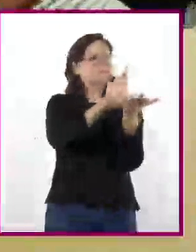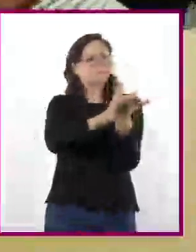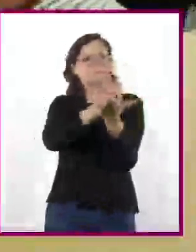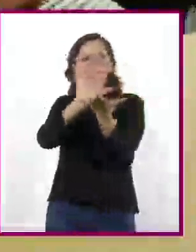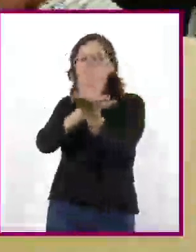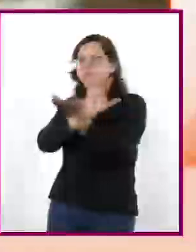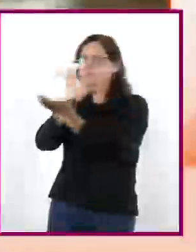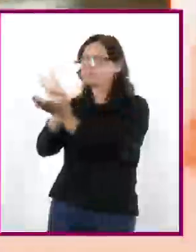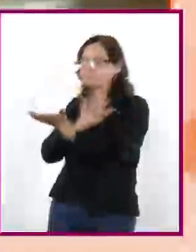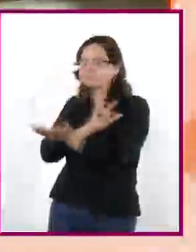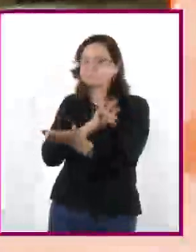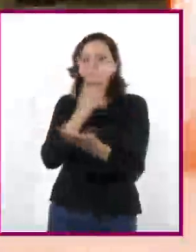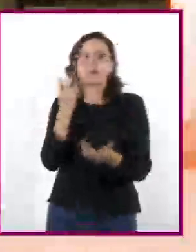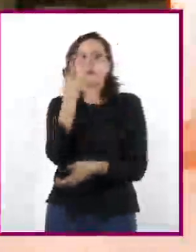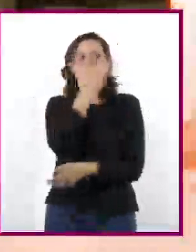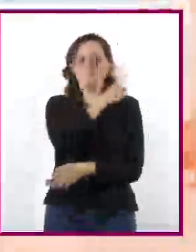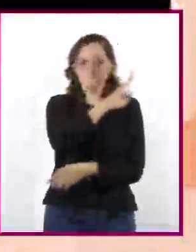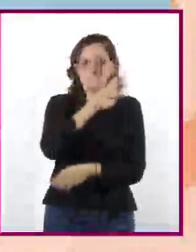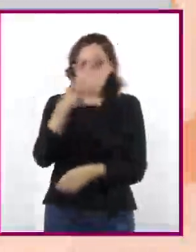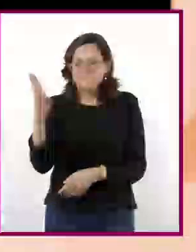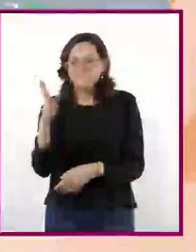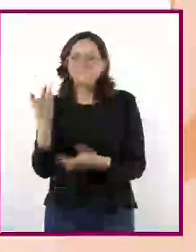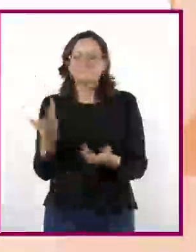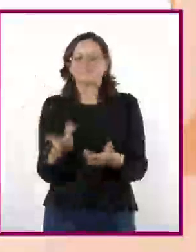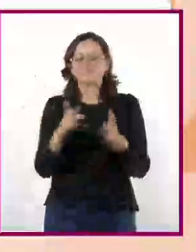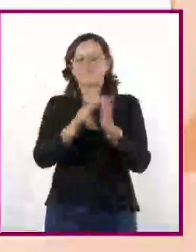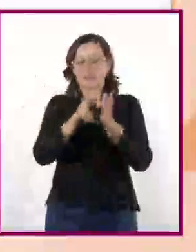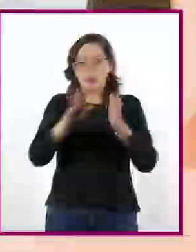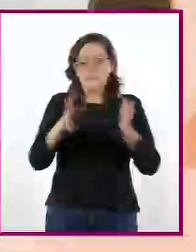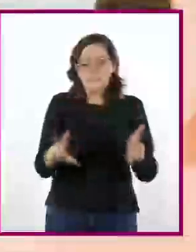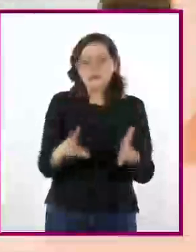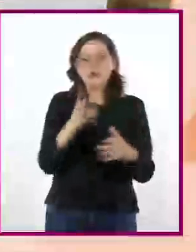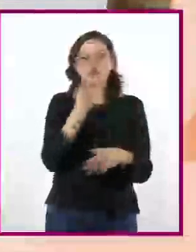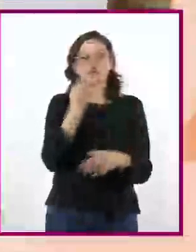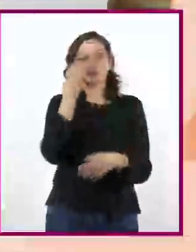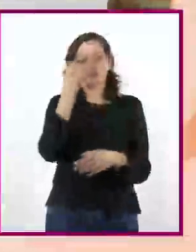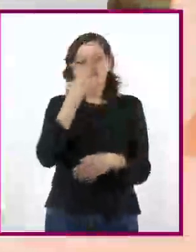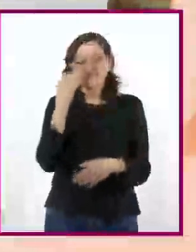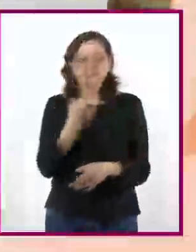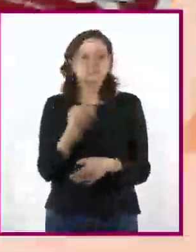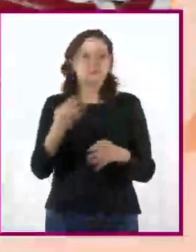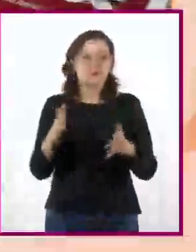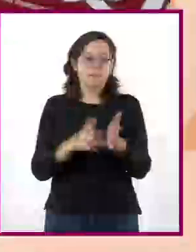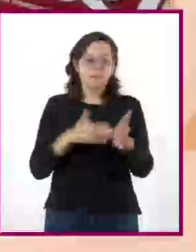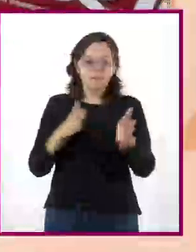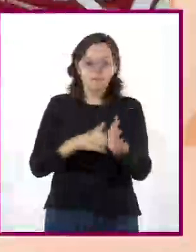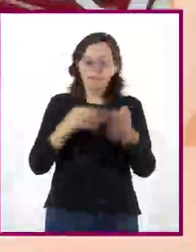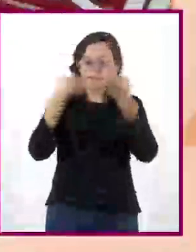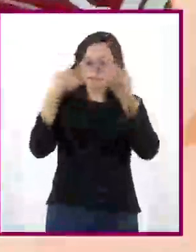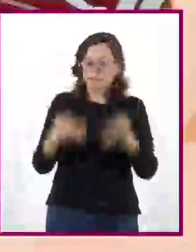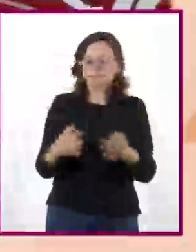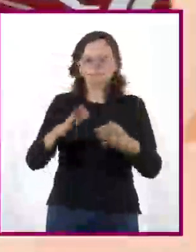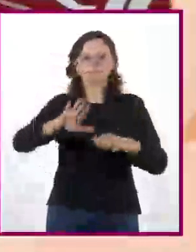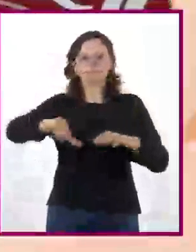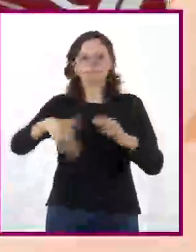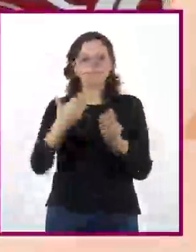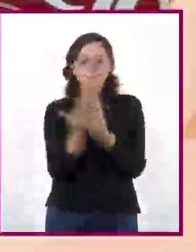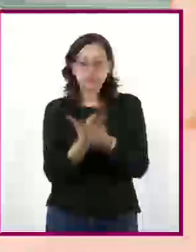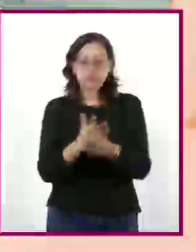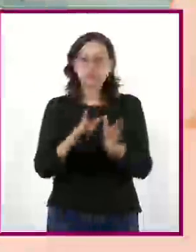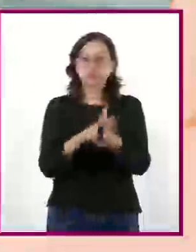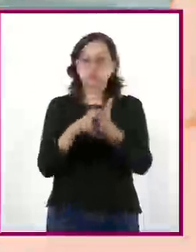tengan al alcance, como bibliotecas, hemerotecas escolares, documentos oficiales, archivos locales,